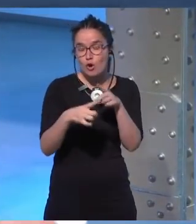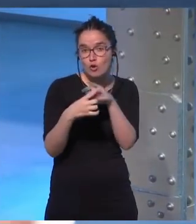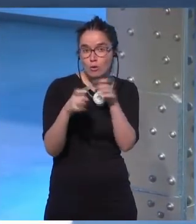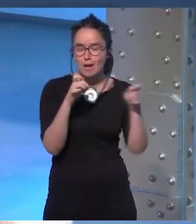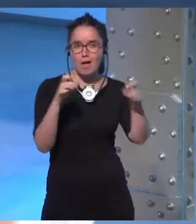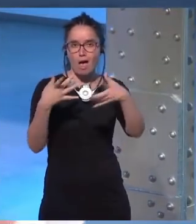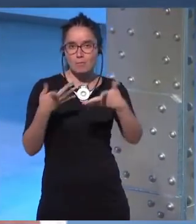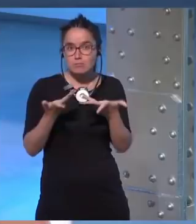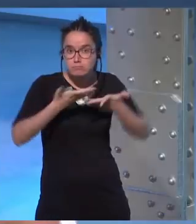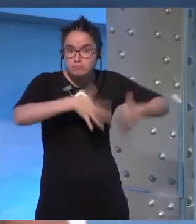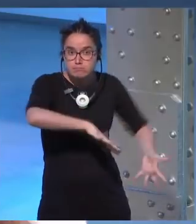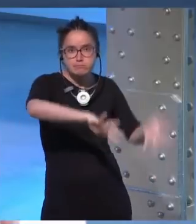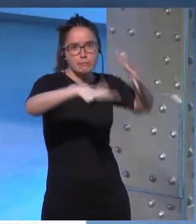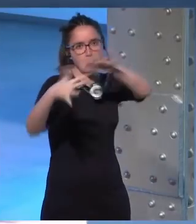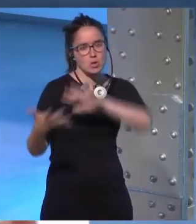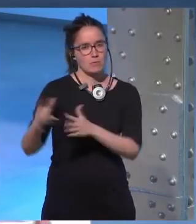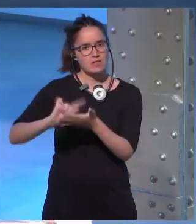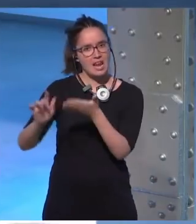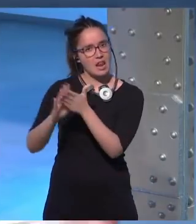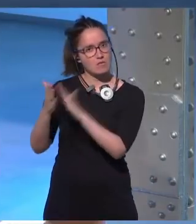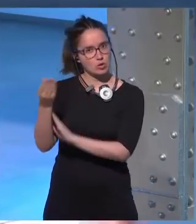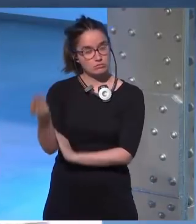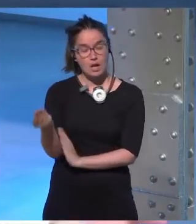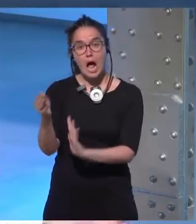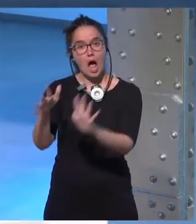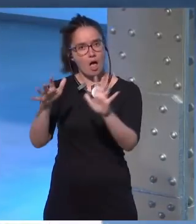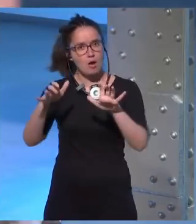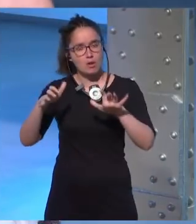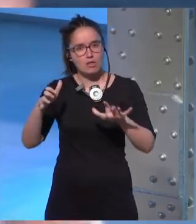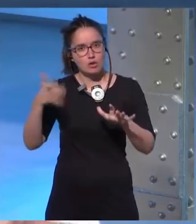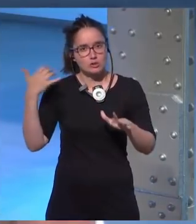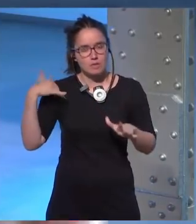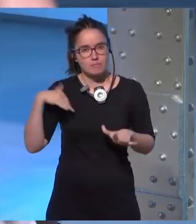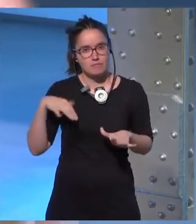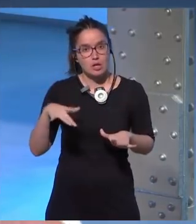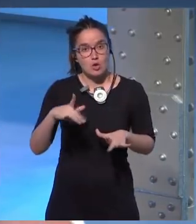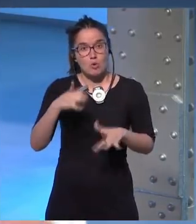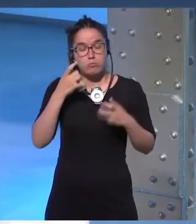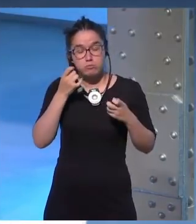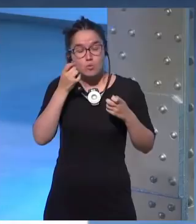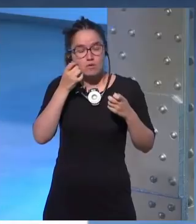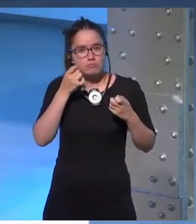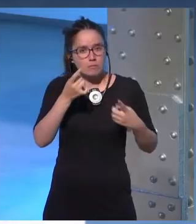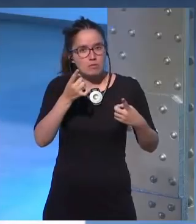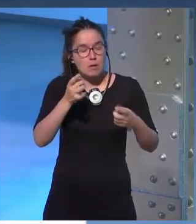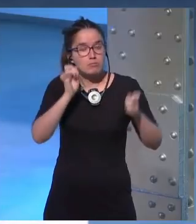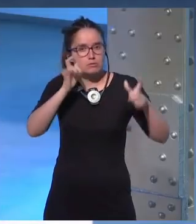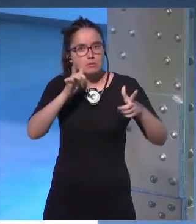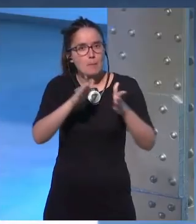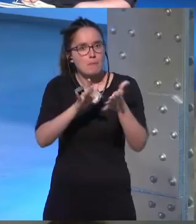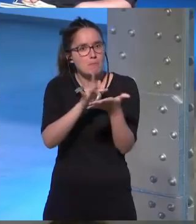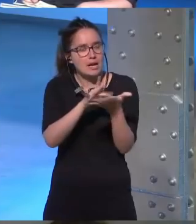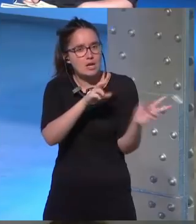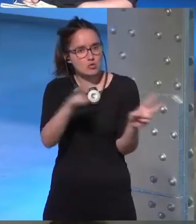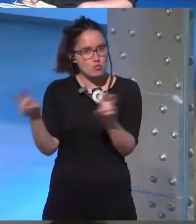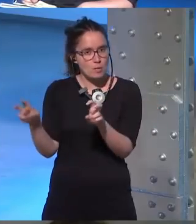canalizarlo en mi obra he aprendido a hacerlo y una vez me di cuenta de que había aprendido le mandé nuevas páginas a mi